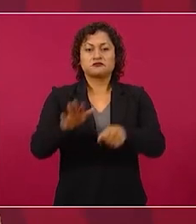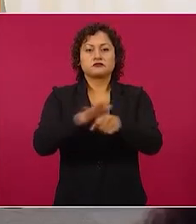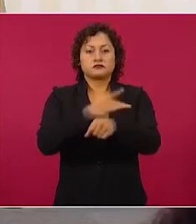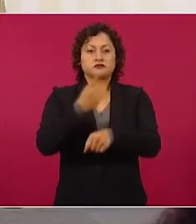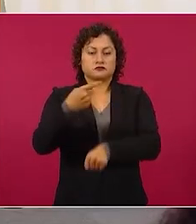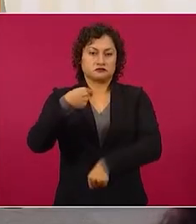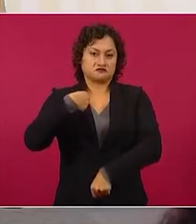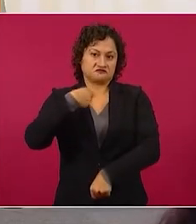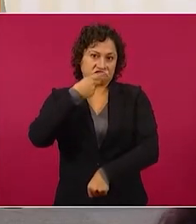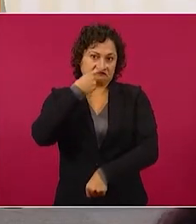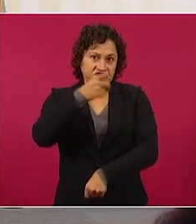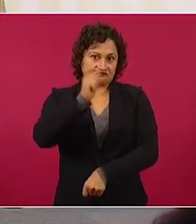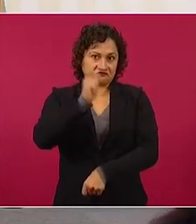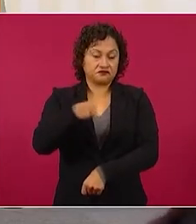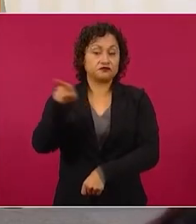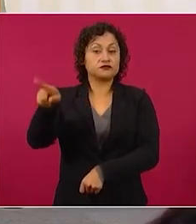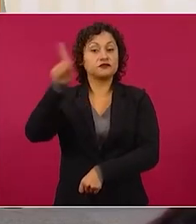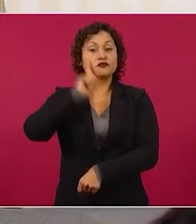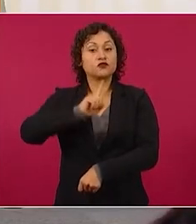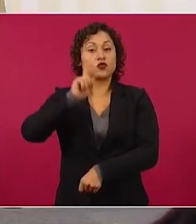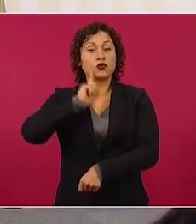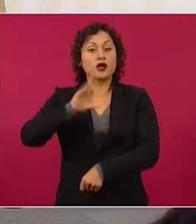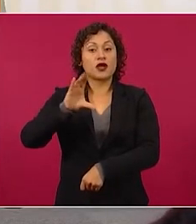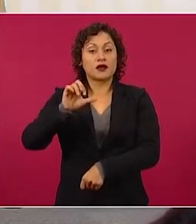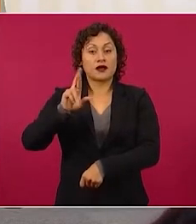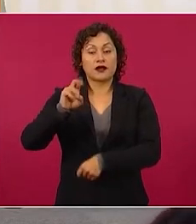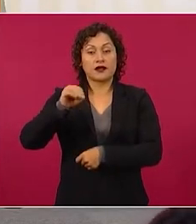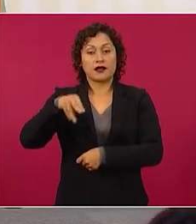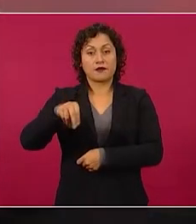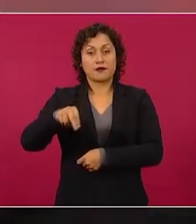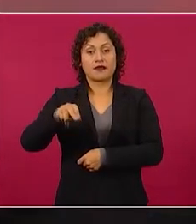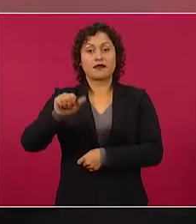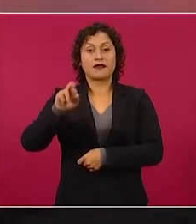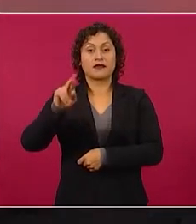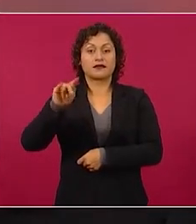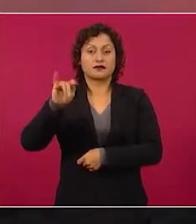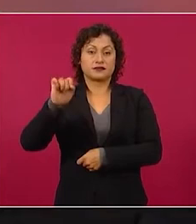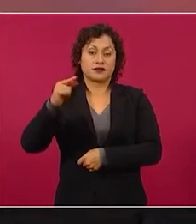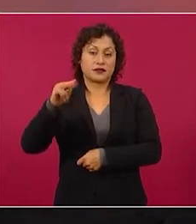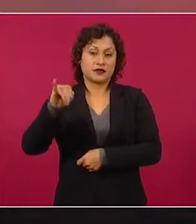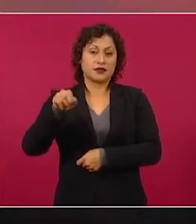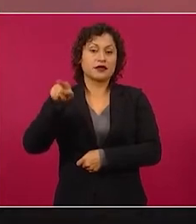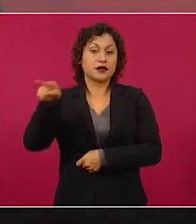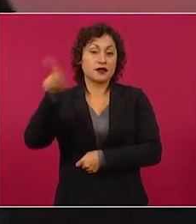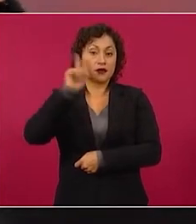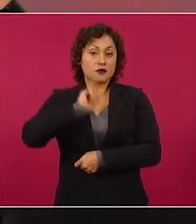mantiene